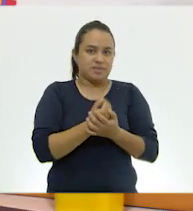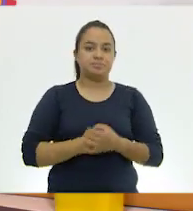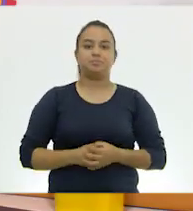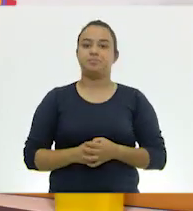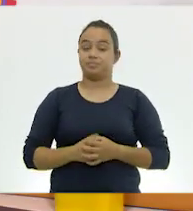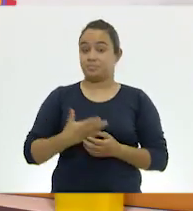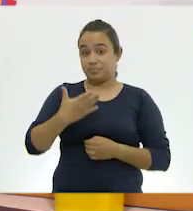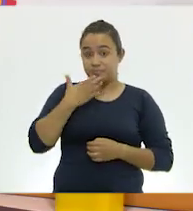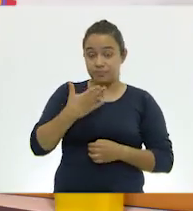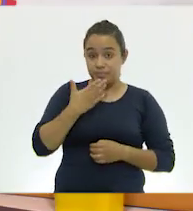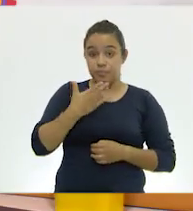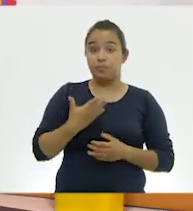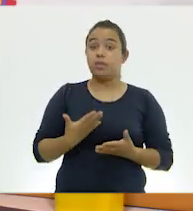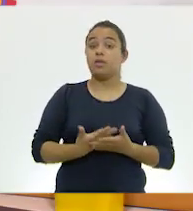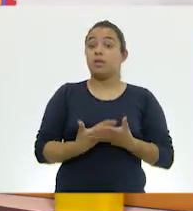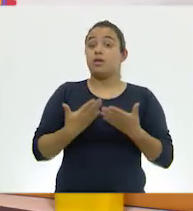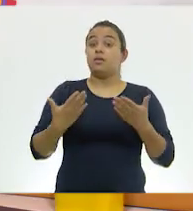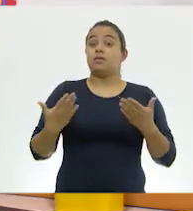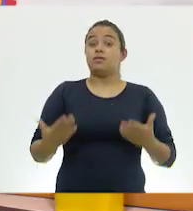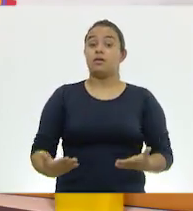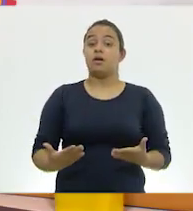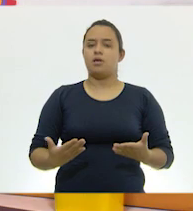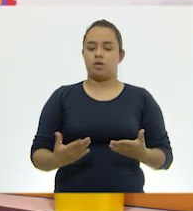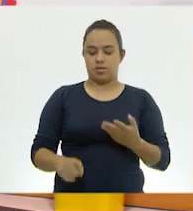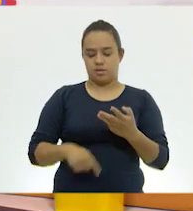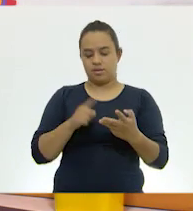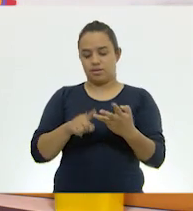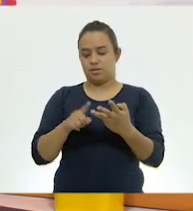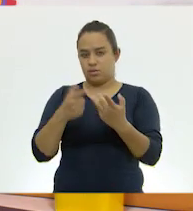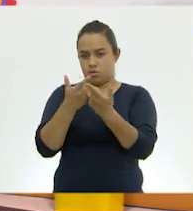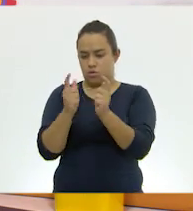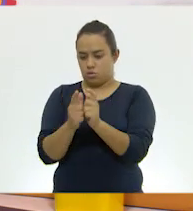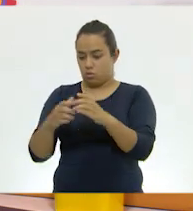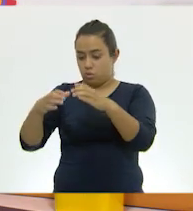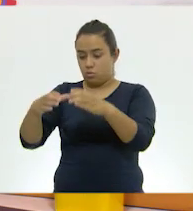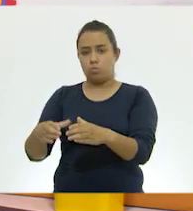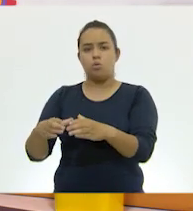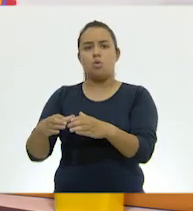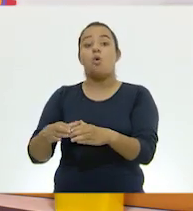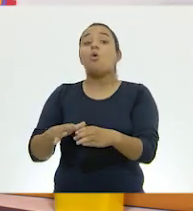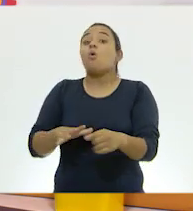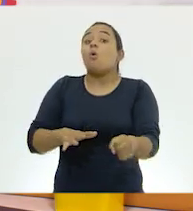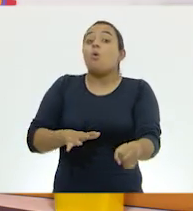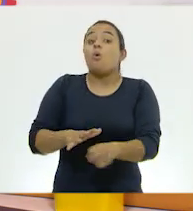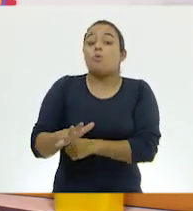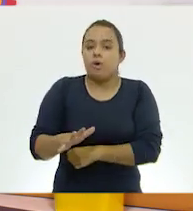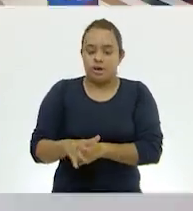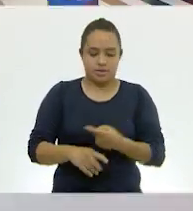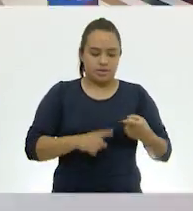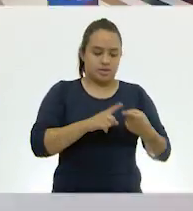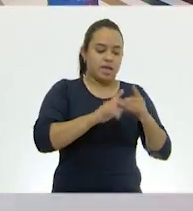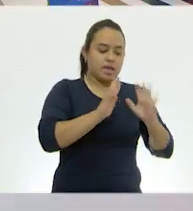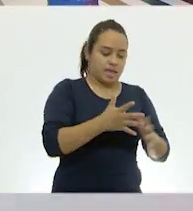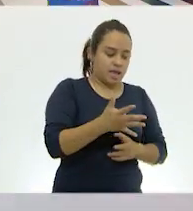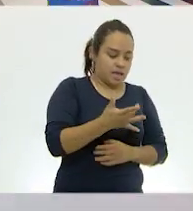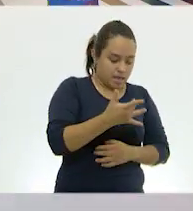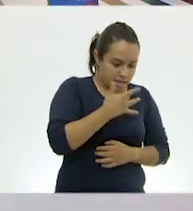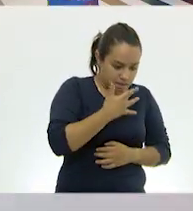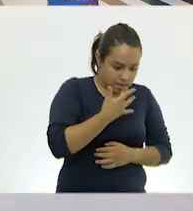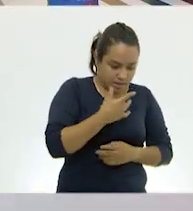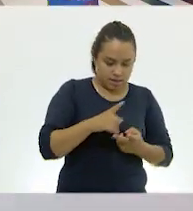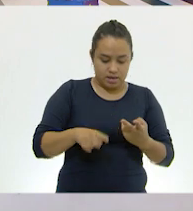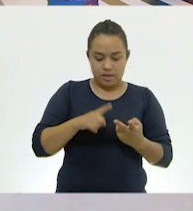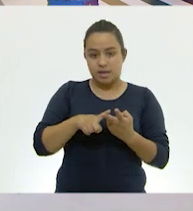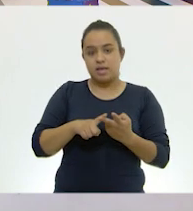Muy bien. Entonces, ahora el tercer grupo, ¿cuál crees que sea? Ya hablamos de ranas,